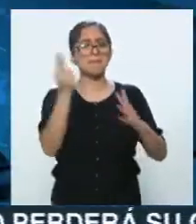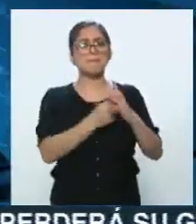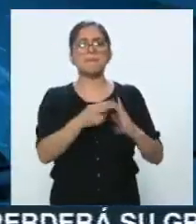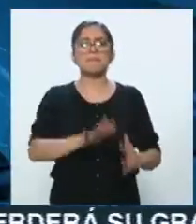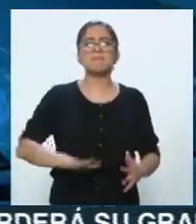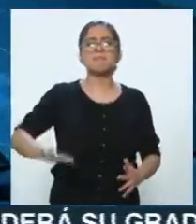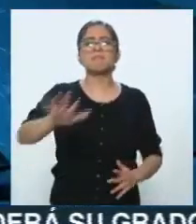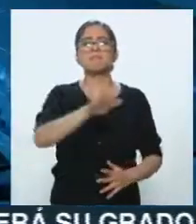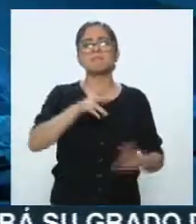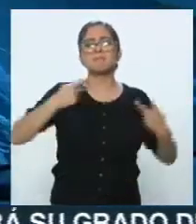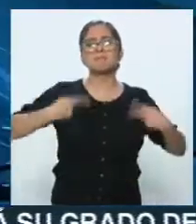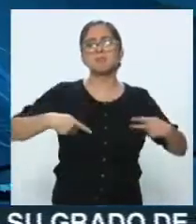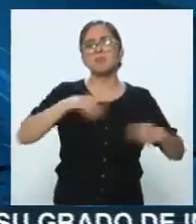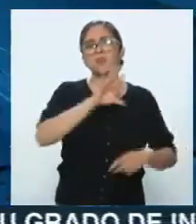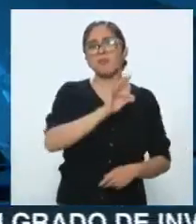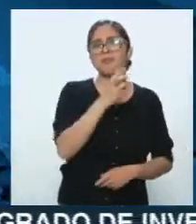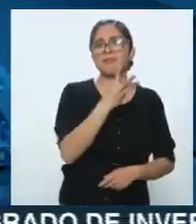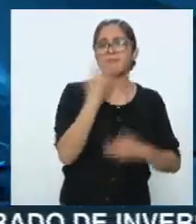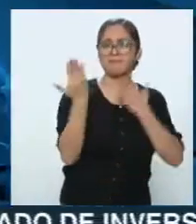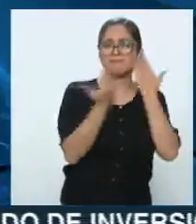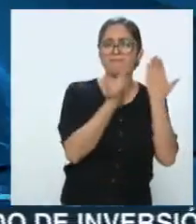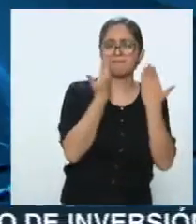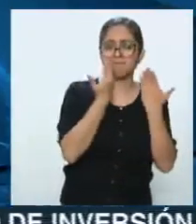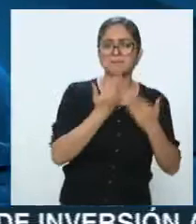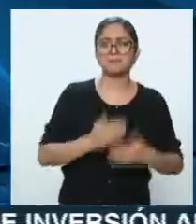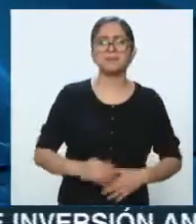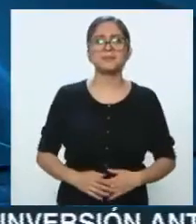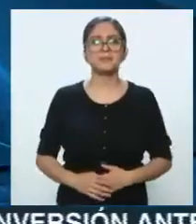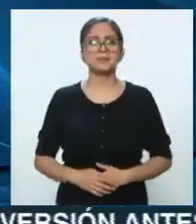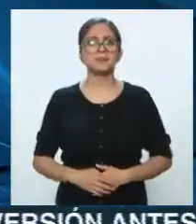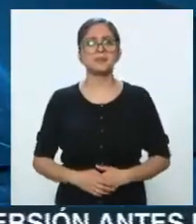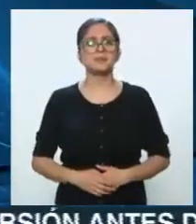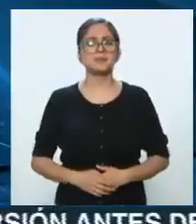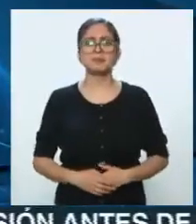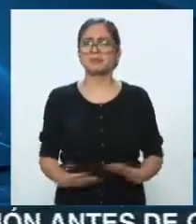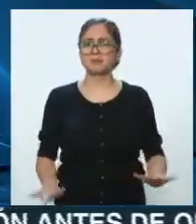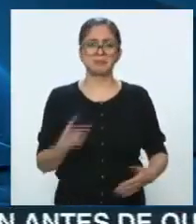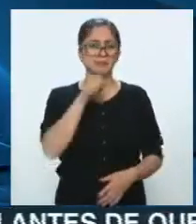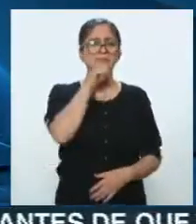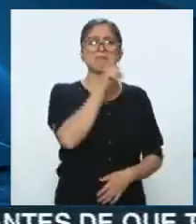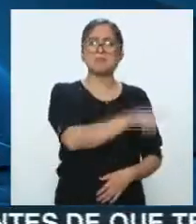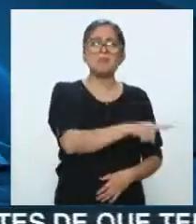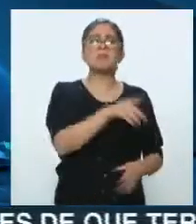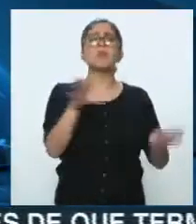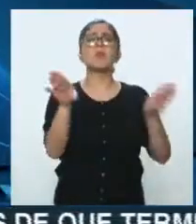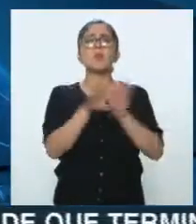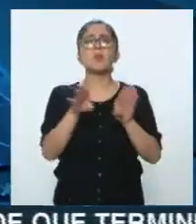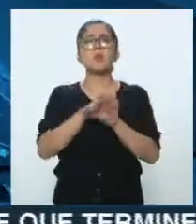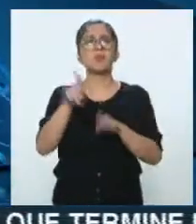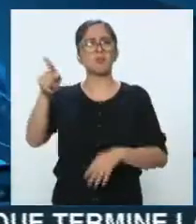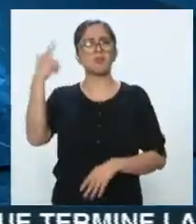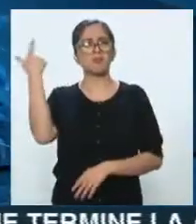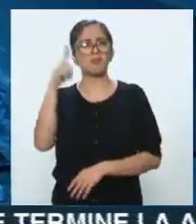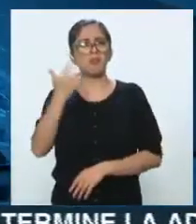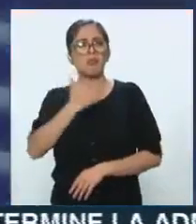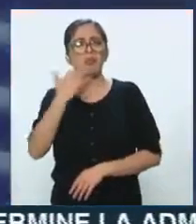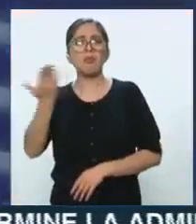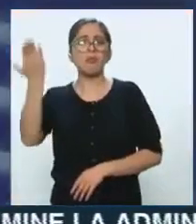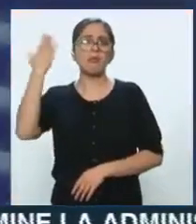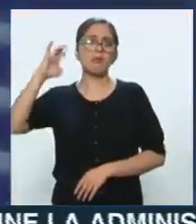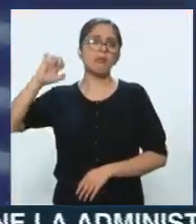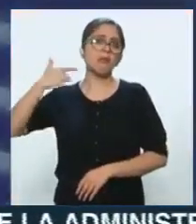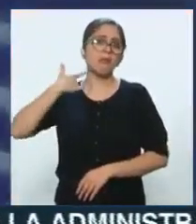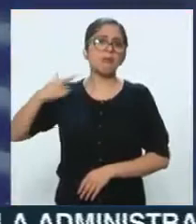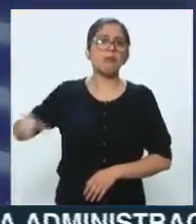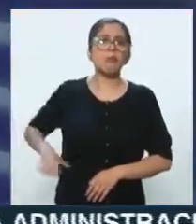del mismo crimen, Víctor, pero además toda la porquería que salió después, el cómo lo manejó el entonces gobierno